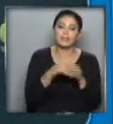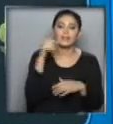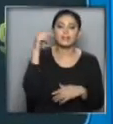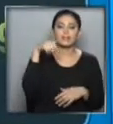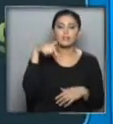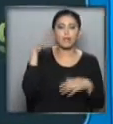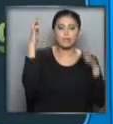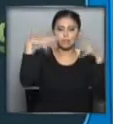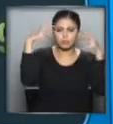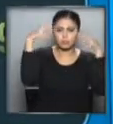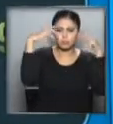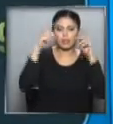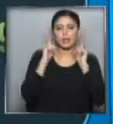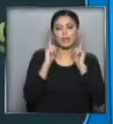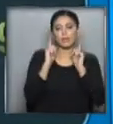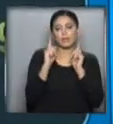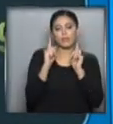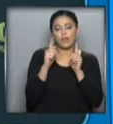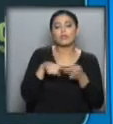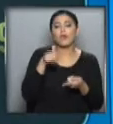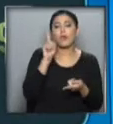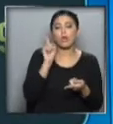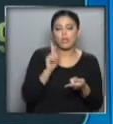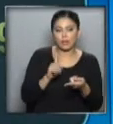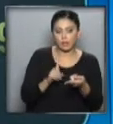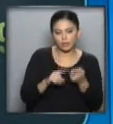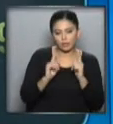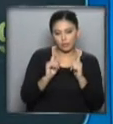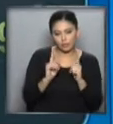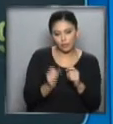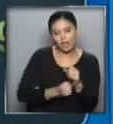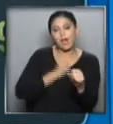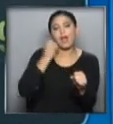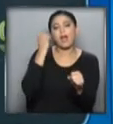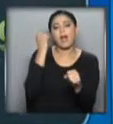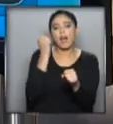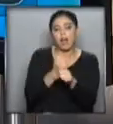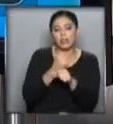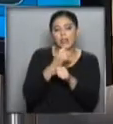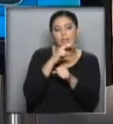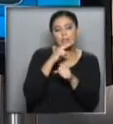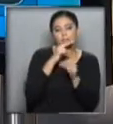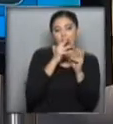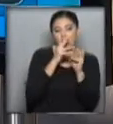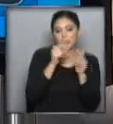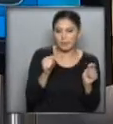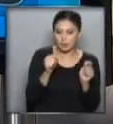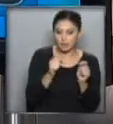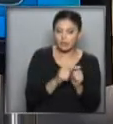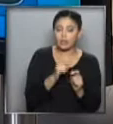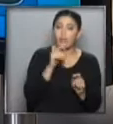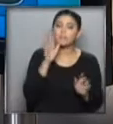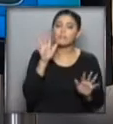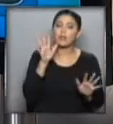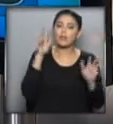precipitaciones van a mantenerse... ...durante el día de hoy... ...hasta finalizar este viernes... ...eso sí, no